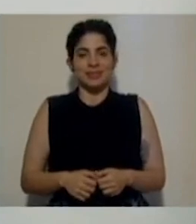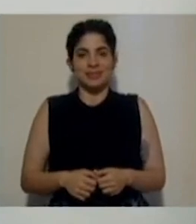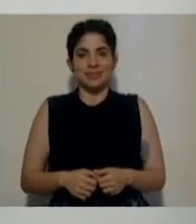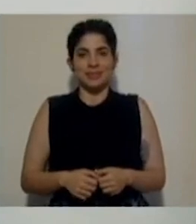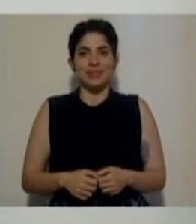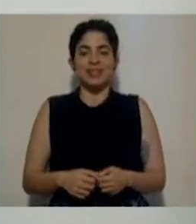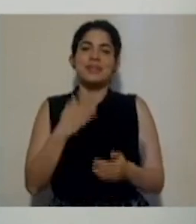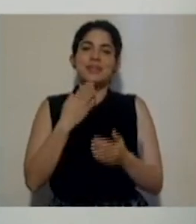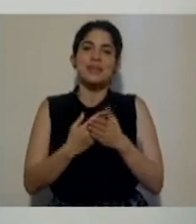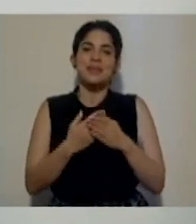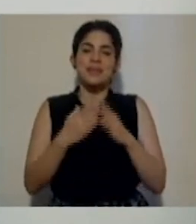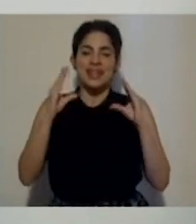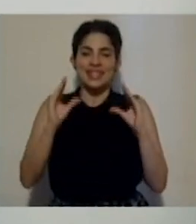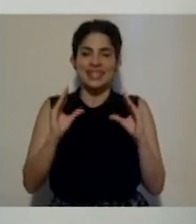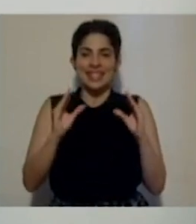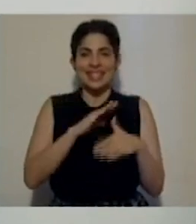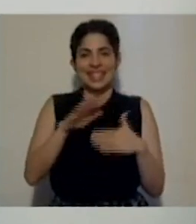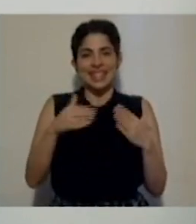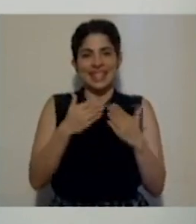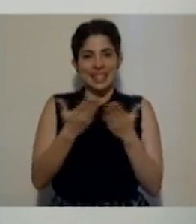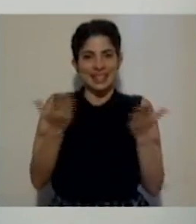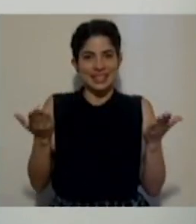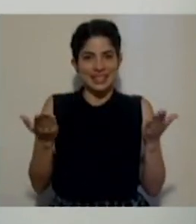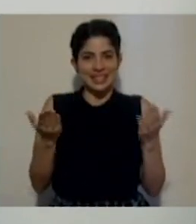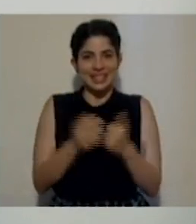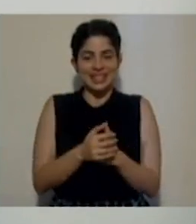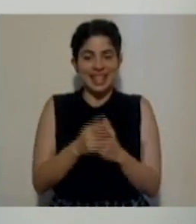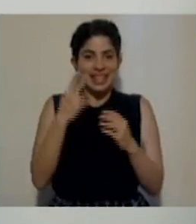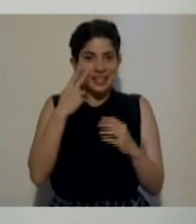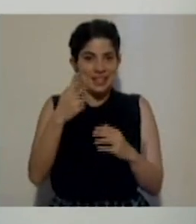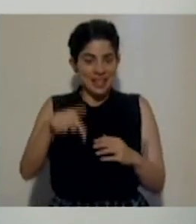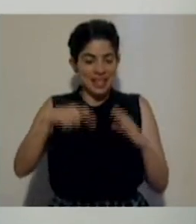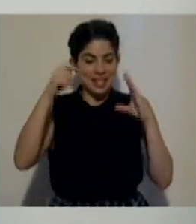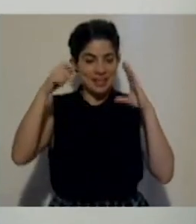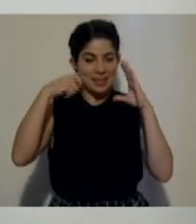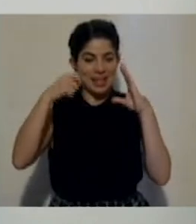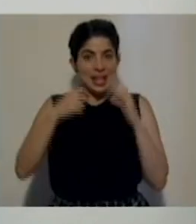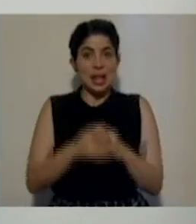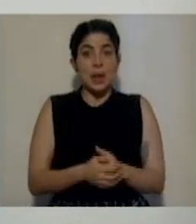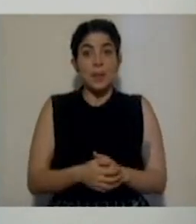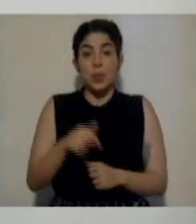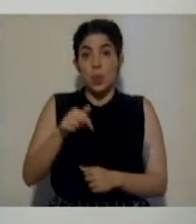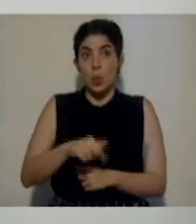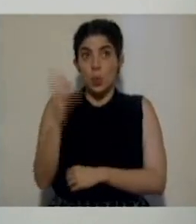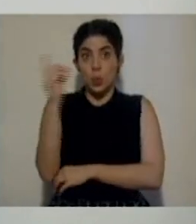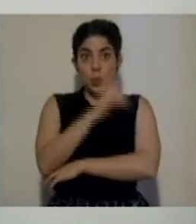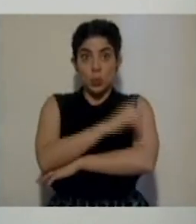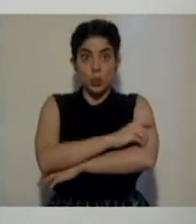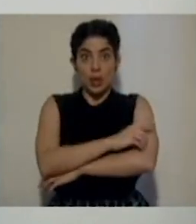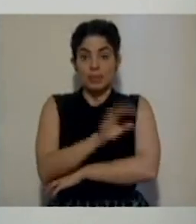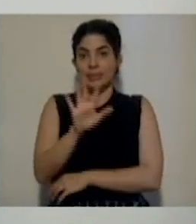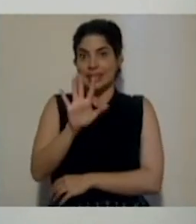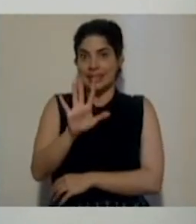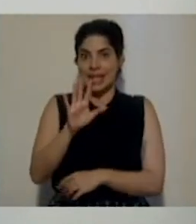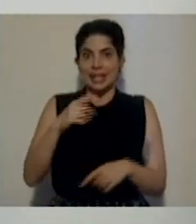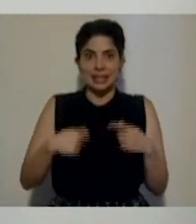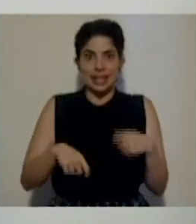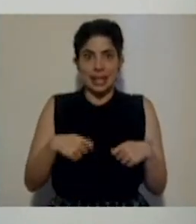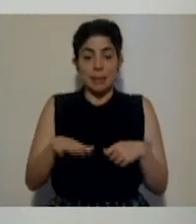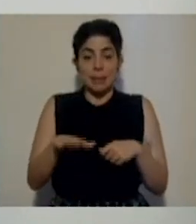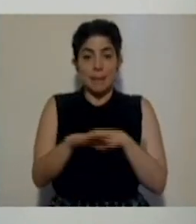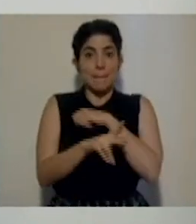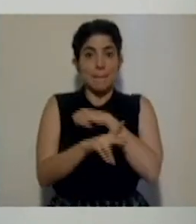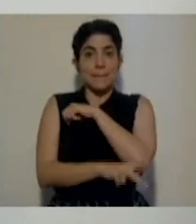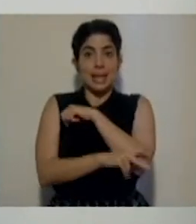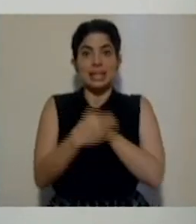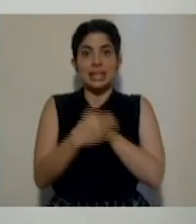Muy buenas tardes a todos y a todas que siguen esta transmisión. Para el día de hoy, que es 5 de septiembre, el país